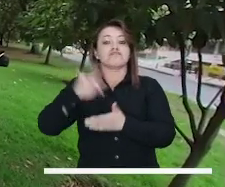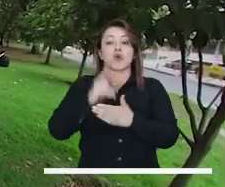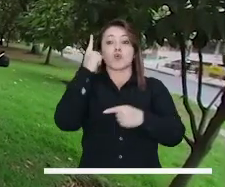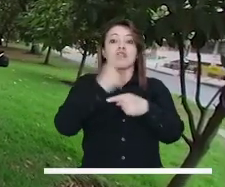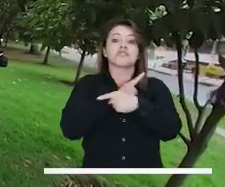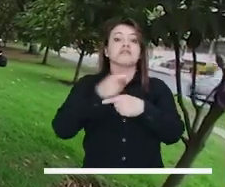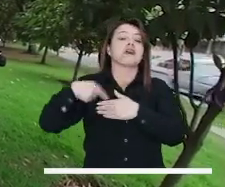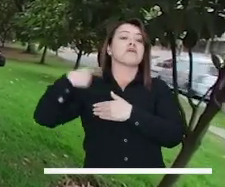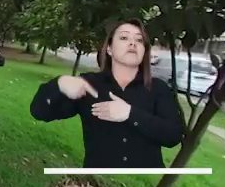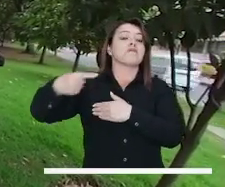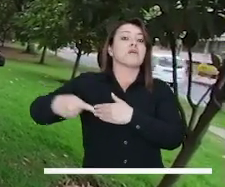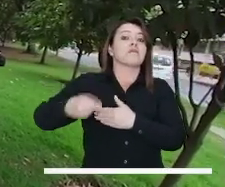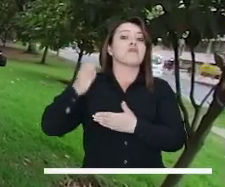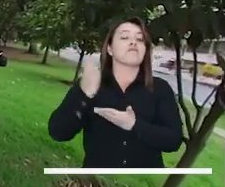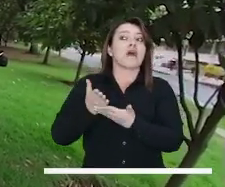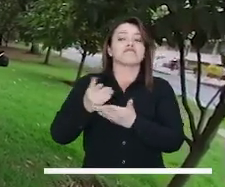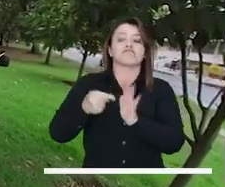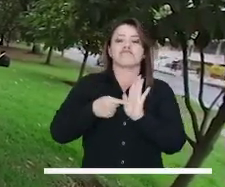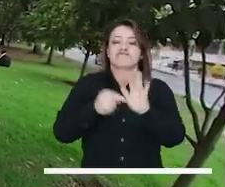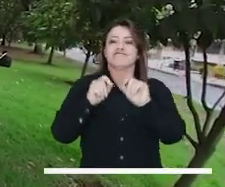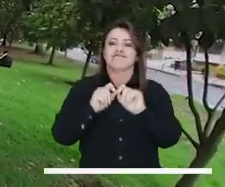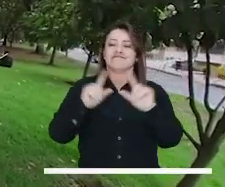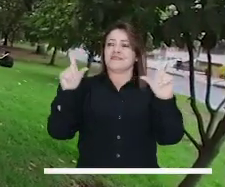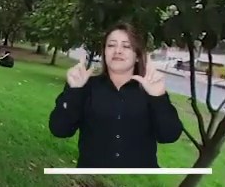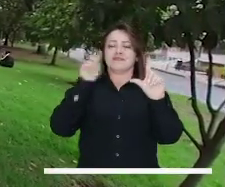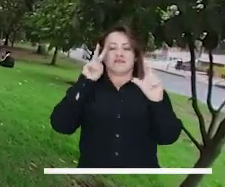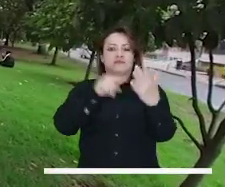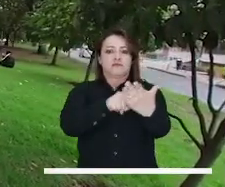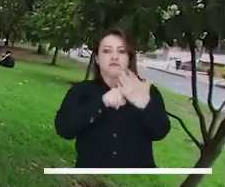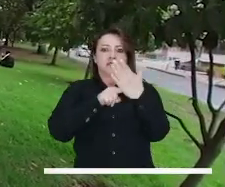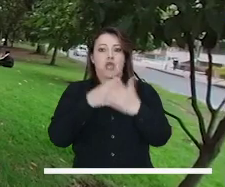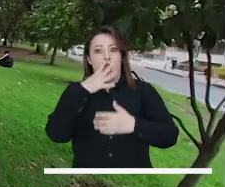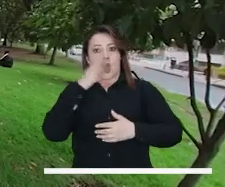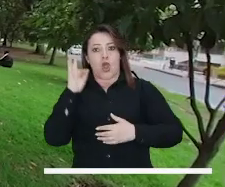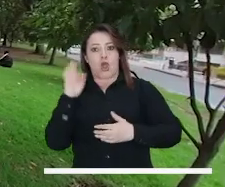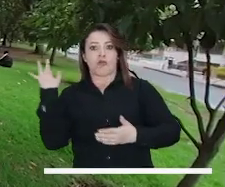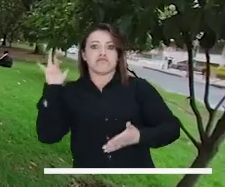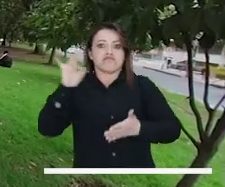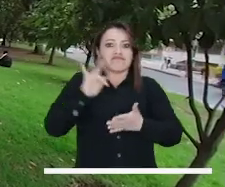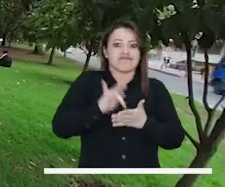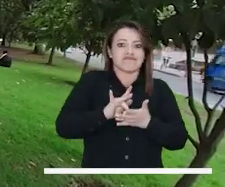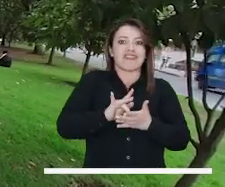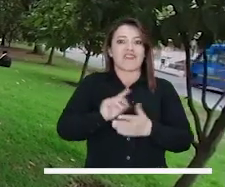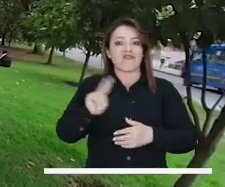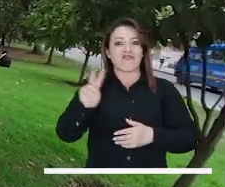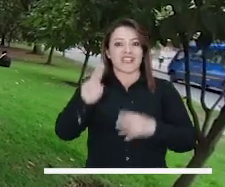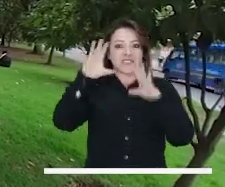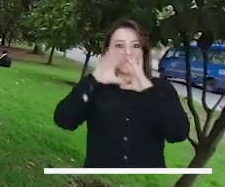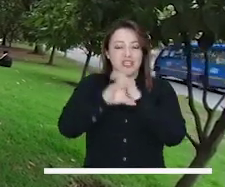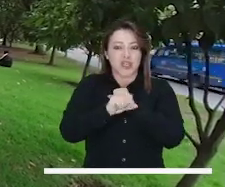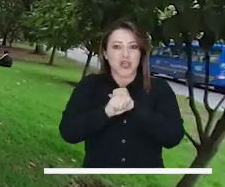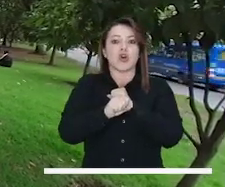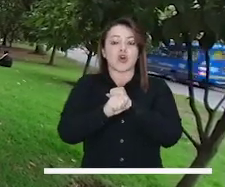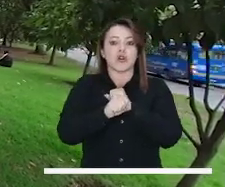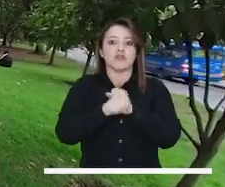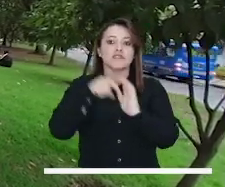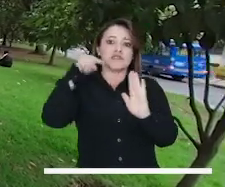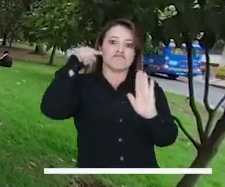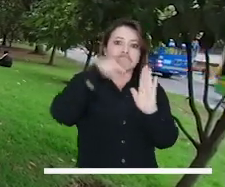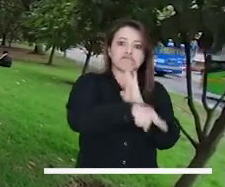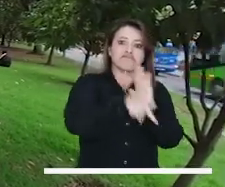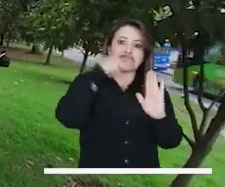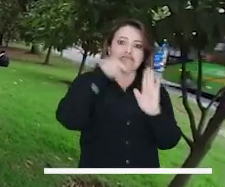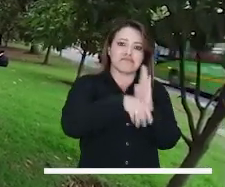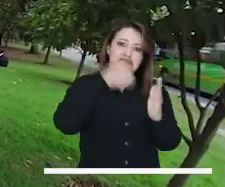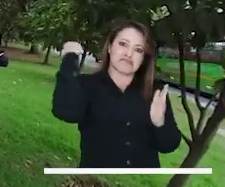señor. Pasó el fin de semana, no fue a trabajar y cuando llegaron a la semana siguiente se vieron en las noticias que resulta que el señor había llegado